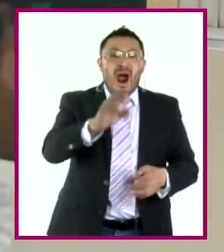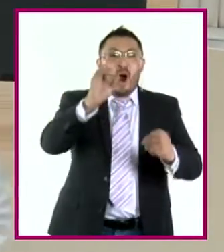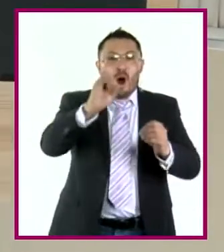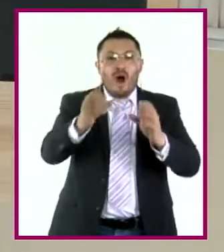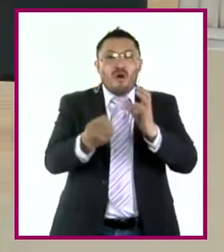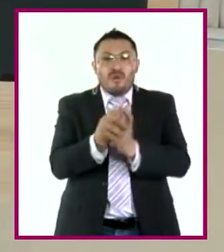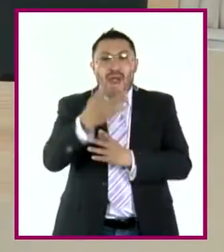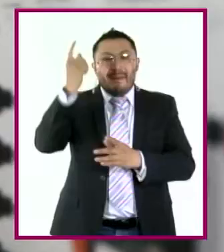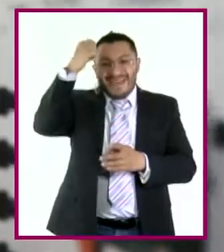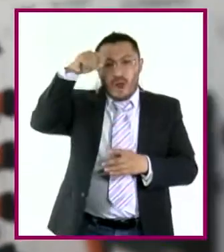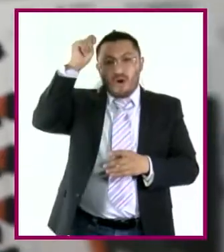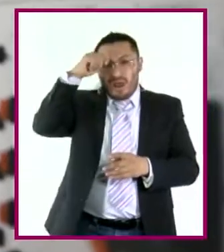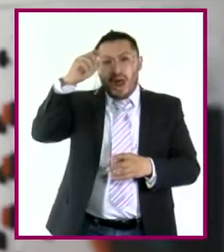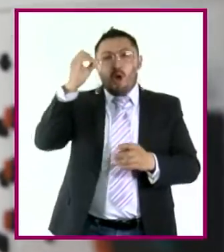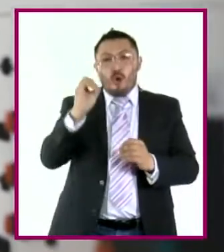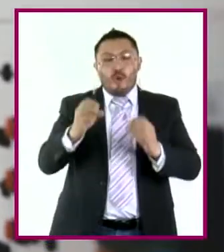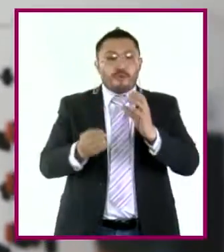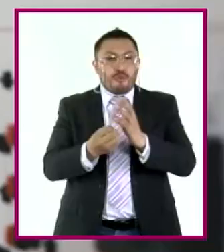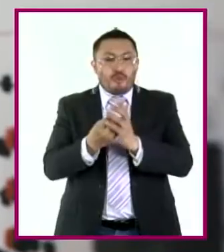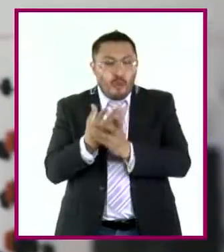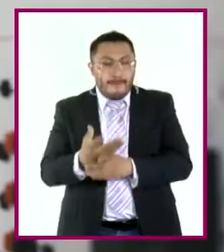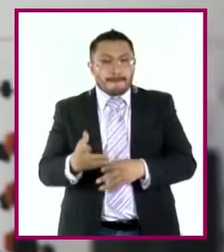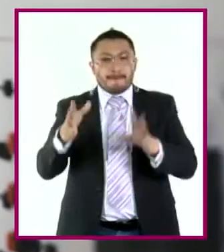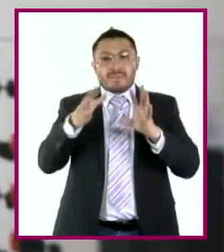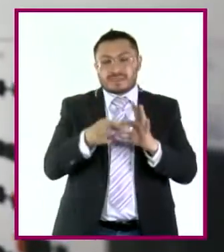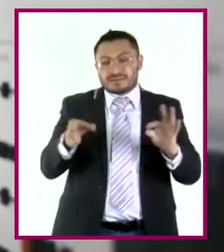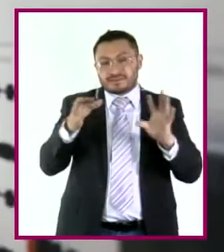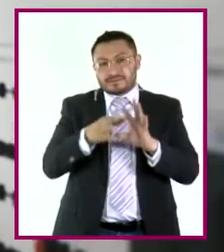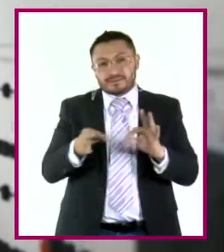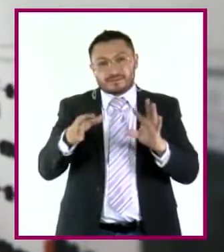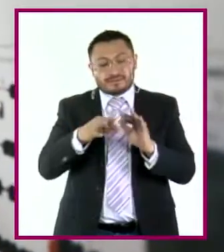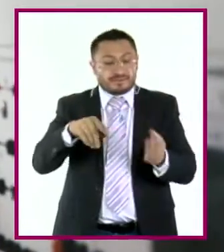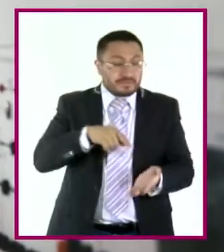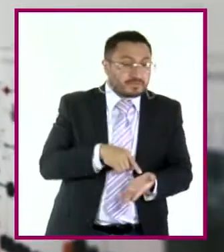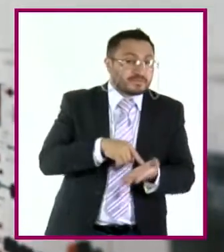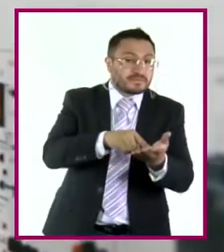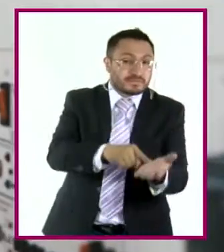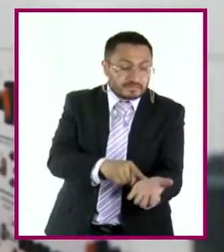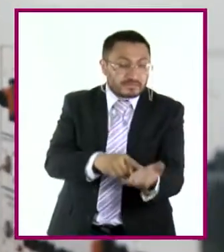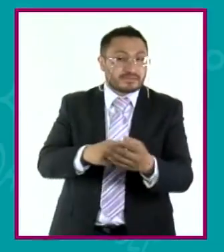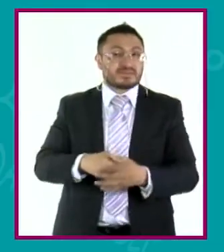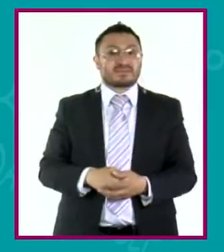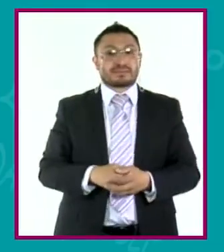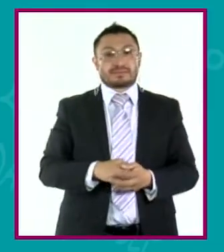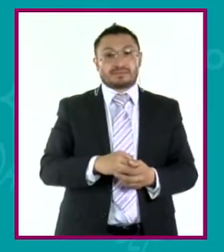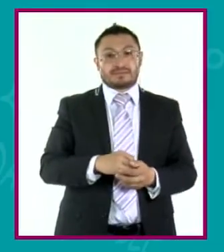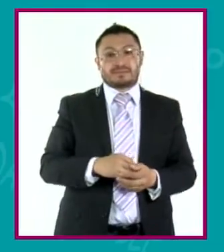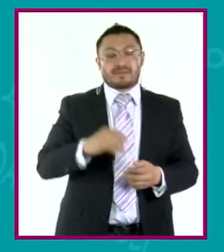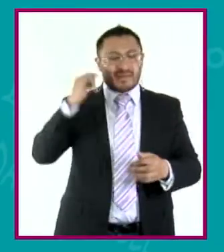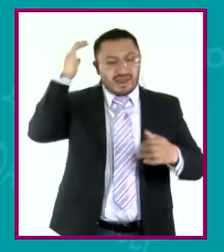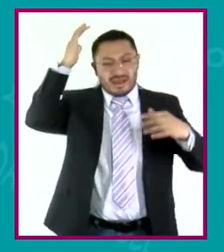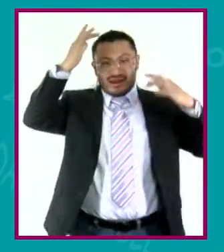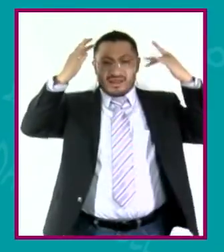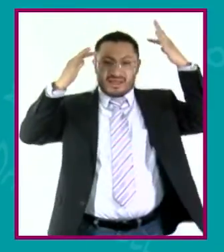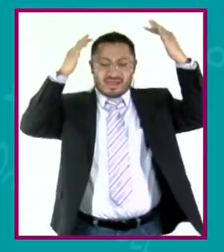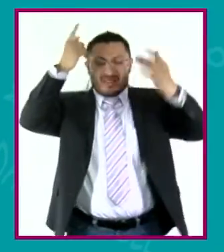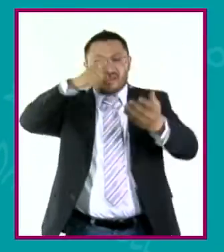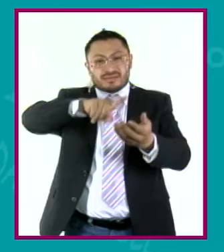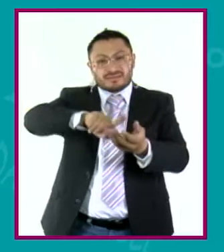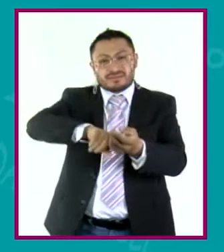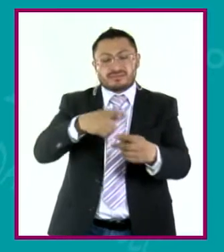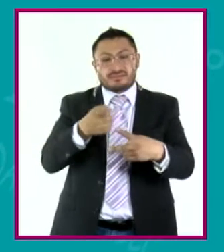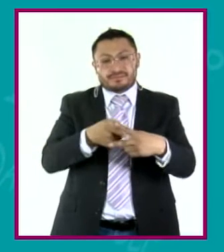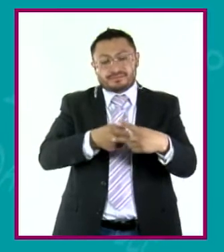teoría o encontrar una nueva explicación, proponer una nueva explicación a algo. La creatividad va en las matemáticas,